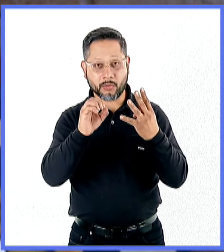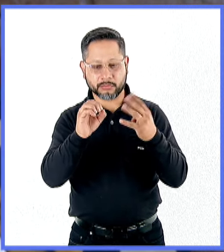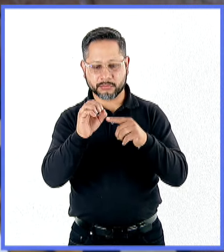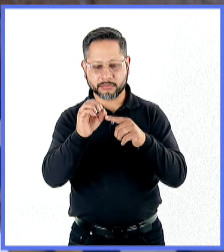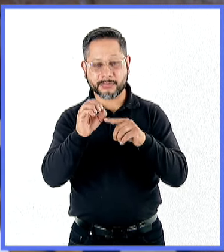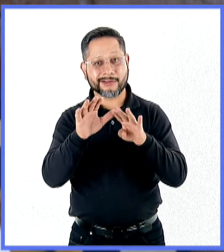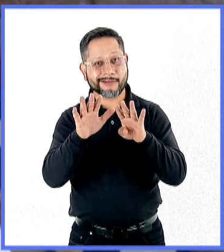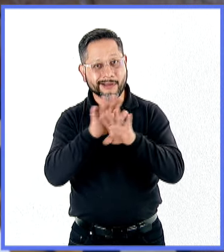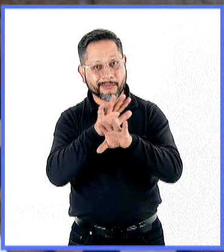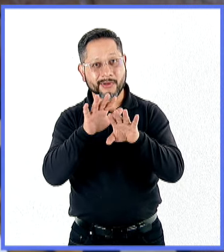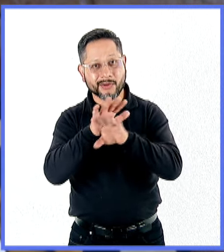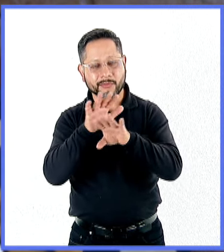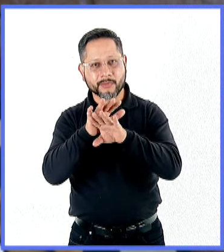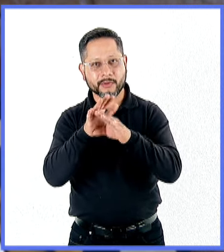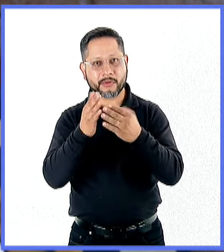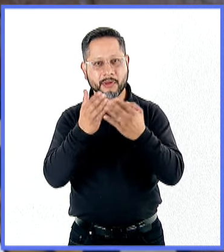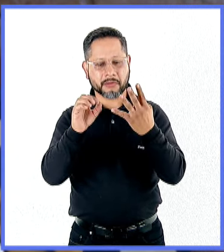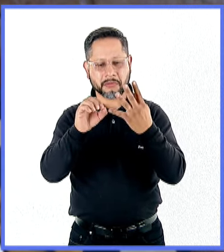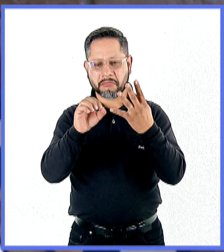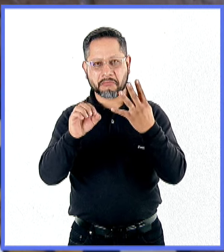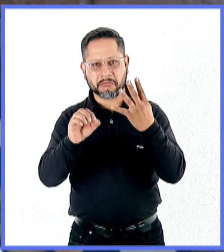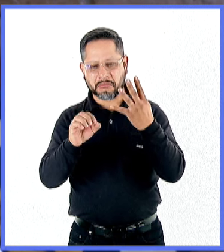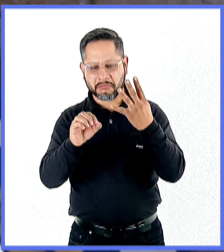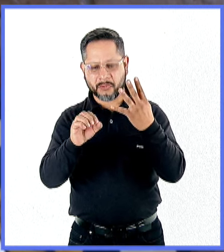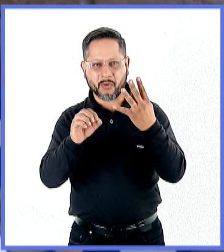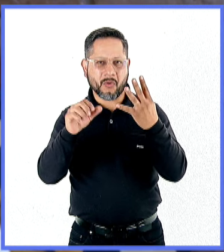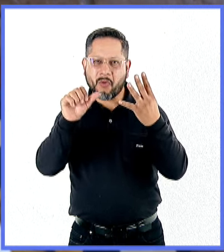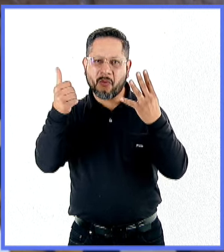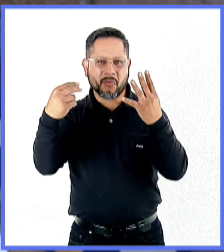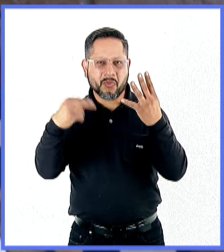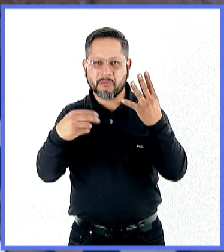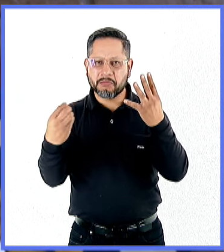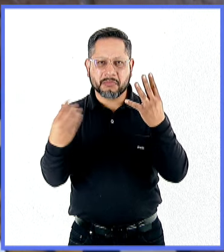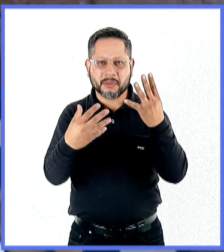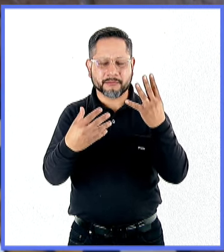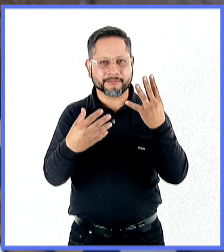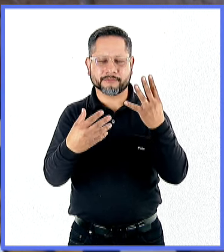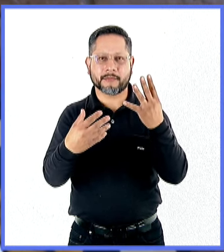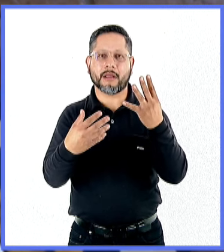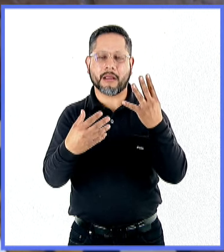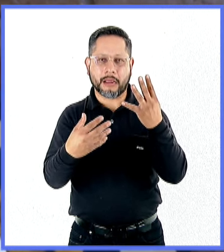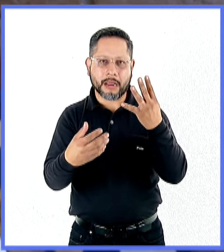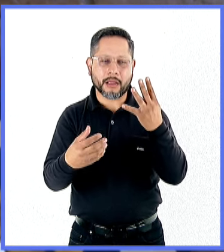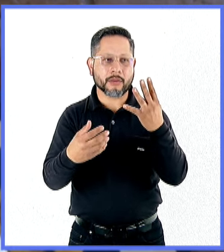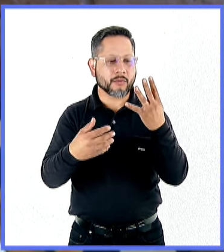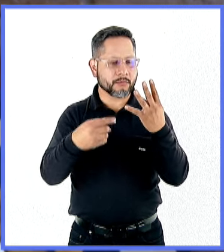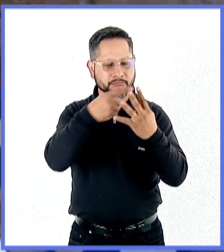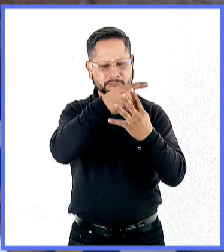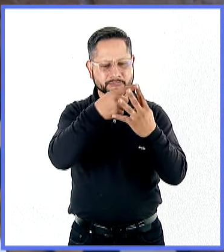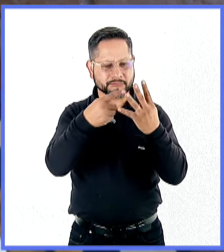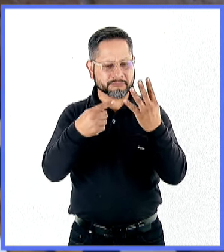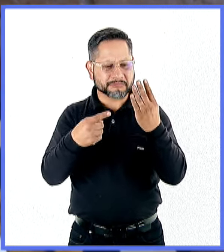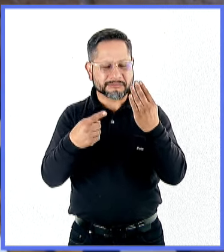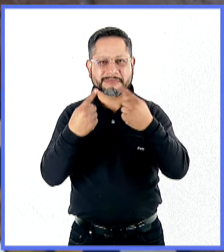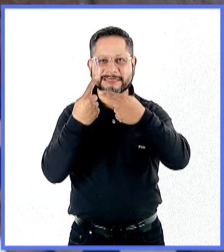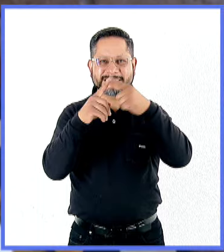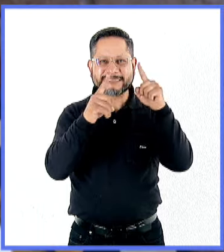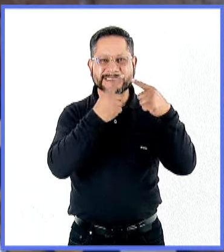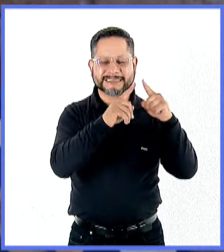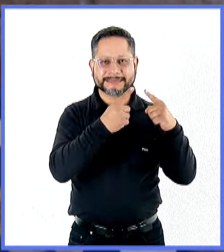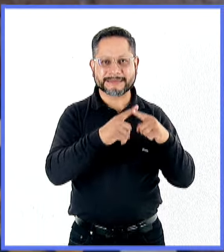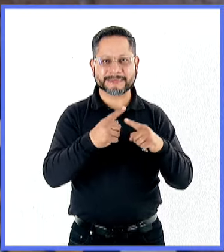seguido cambiando, pero no lo suficiente para recibir otro nombre. Entonces, todos los variantes